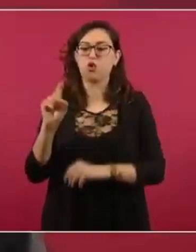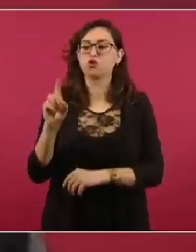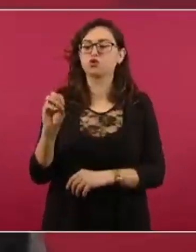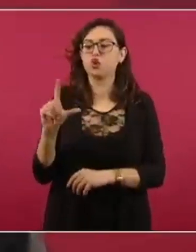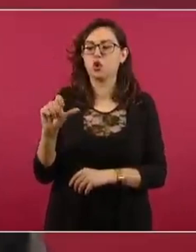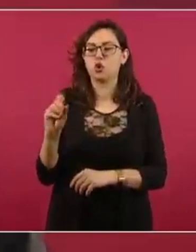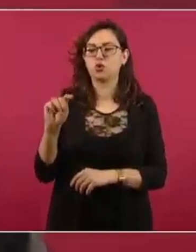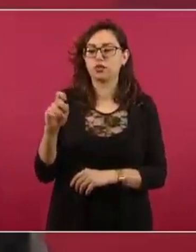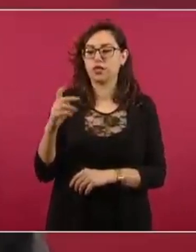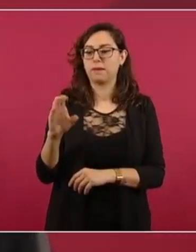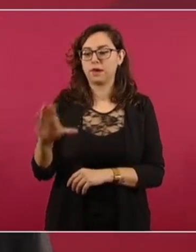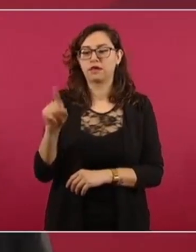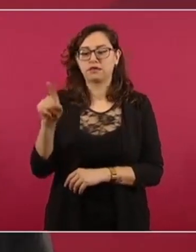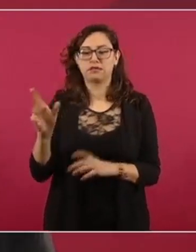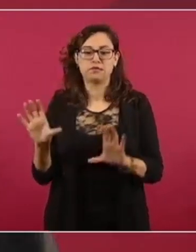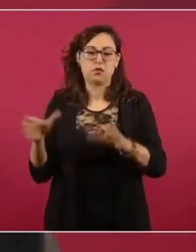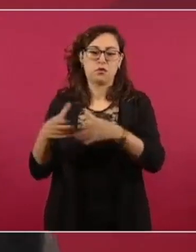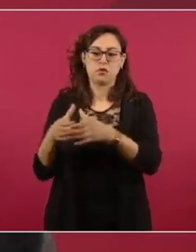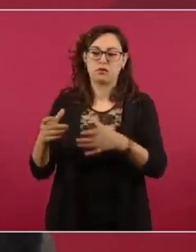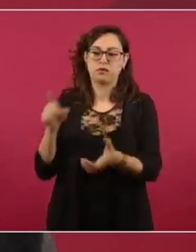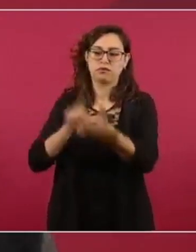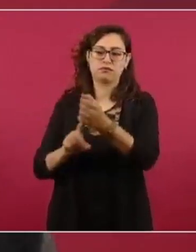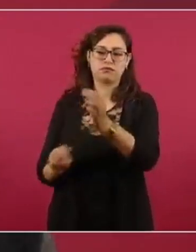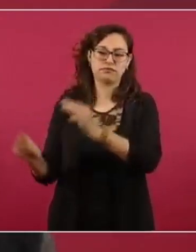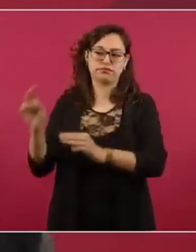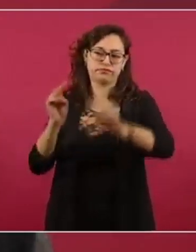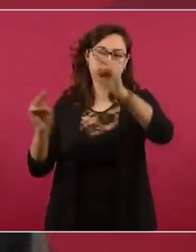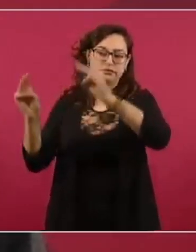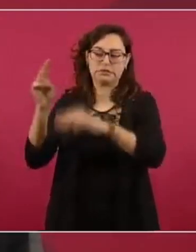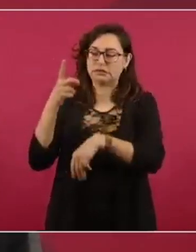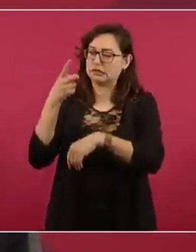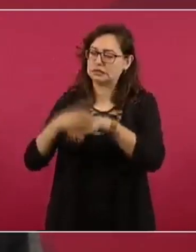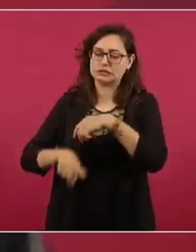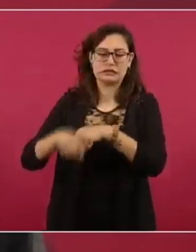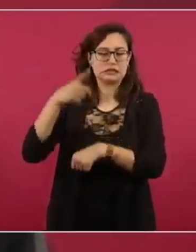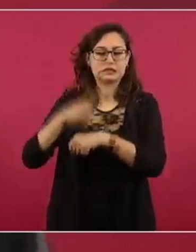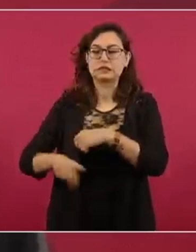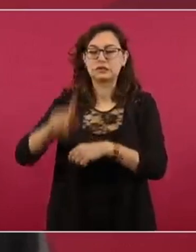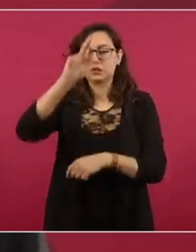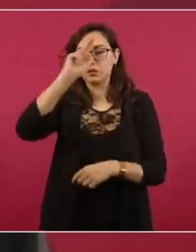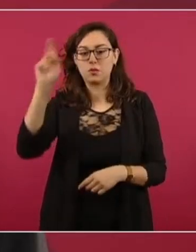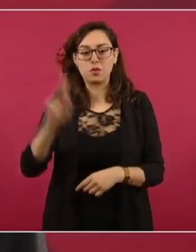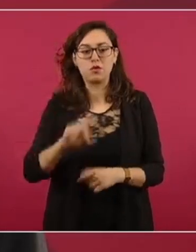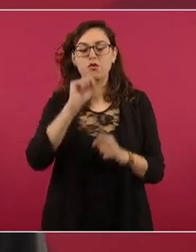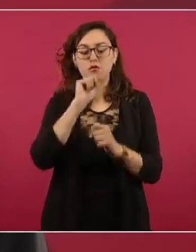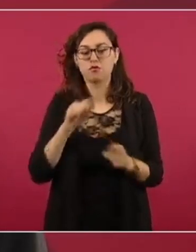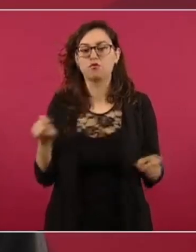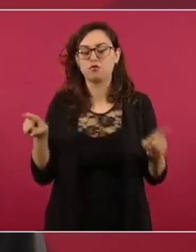comunidades de la sierra que están en esa misma